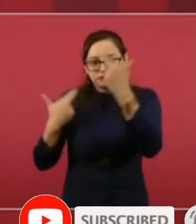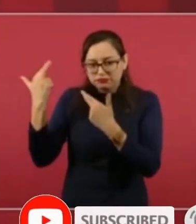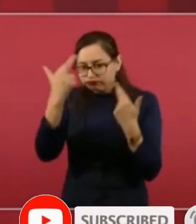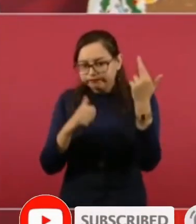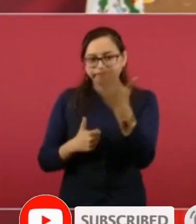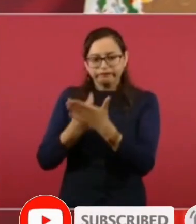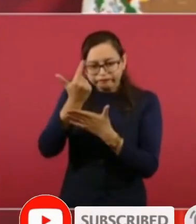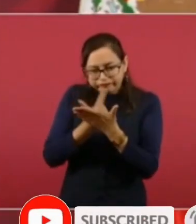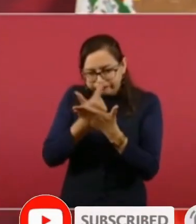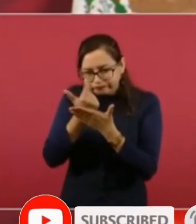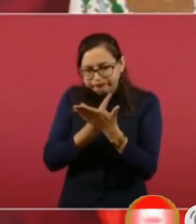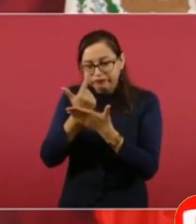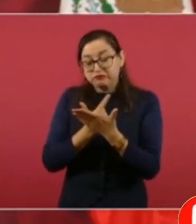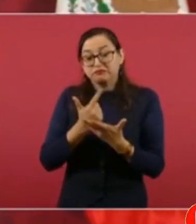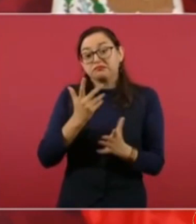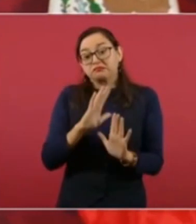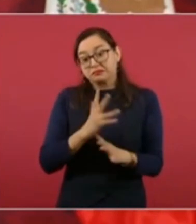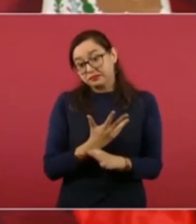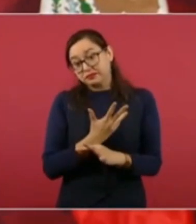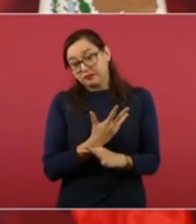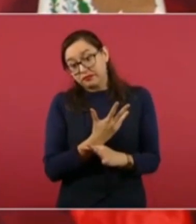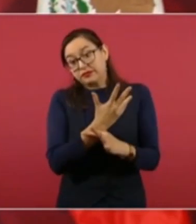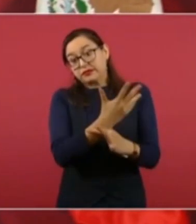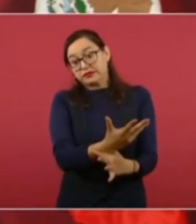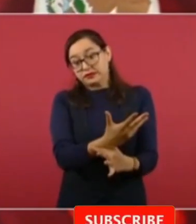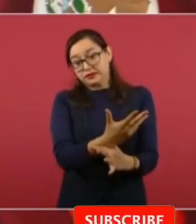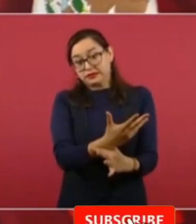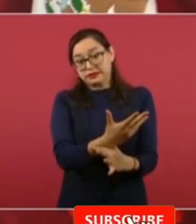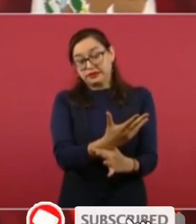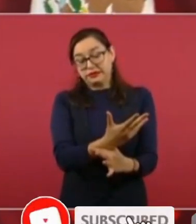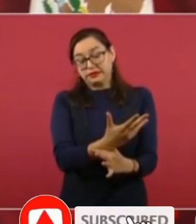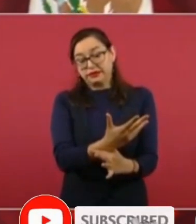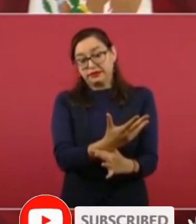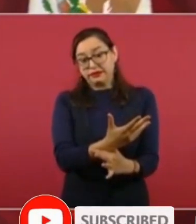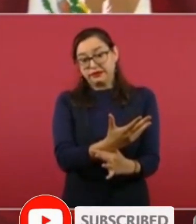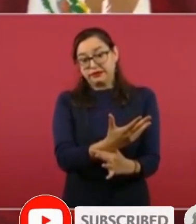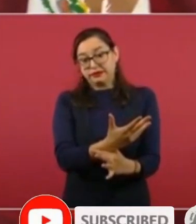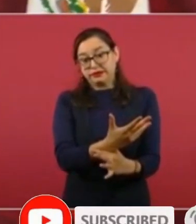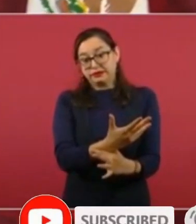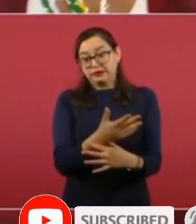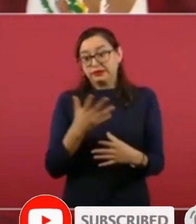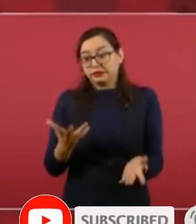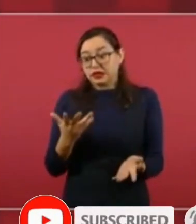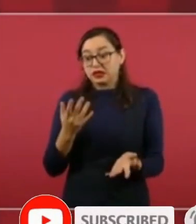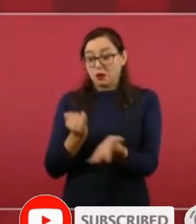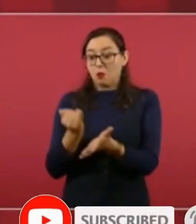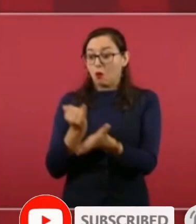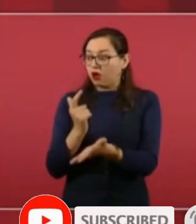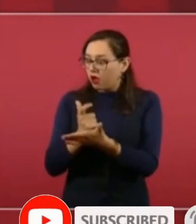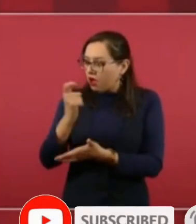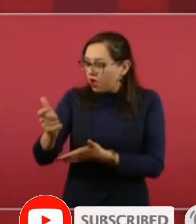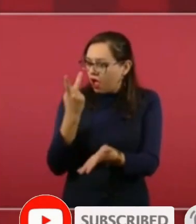argumentando de que en algunos casos le quisieron cobrar doble